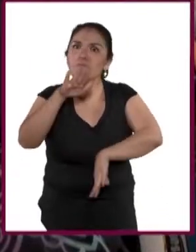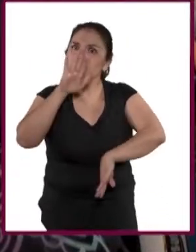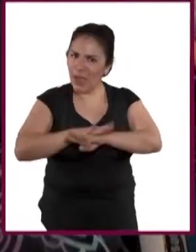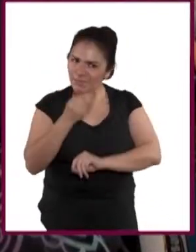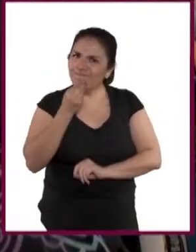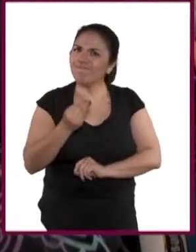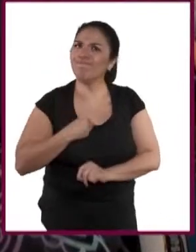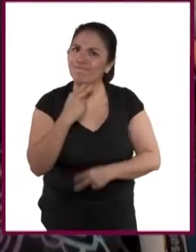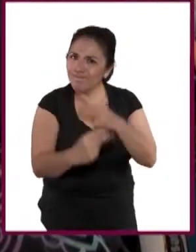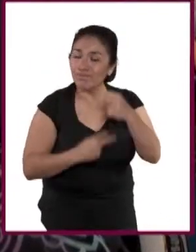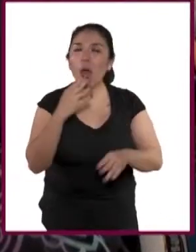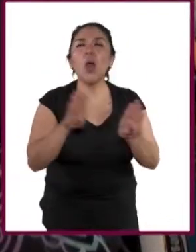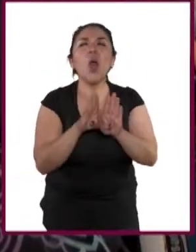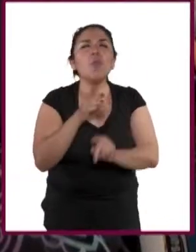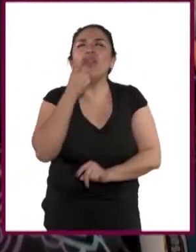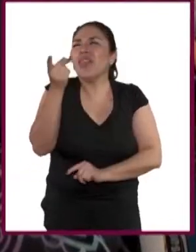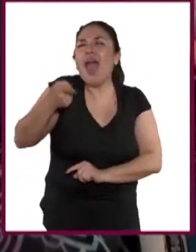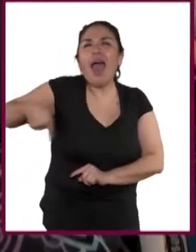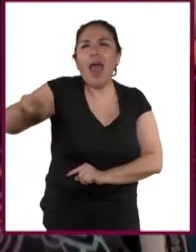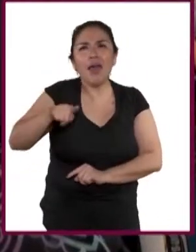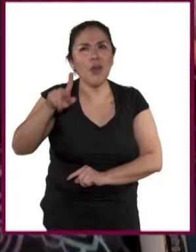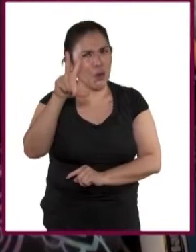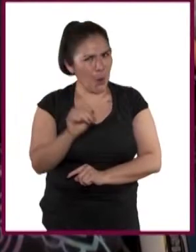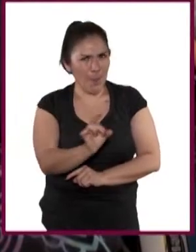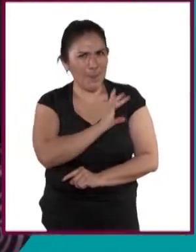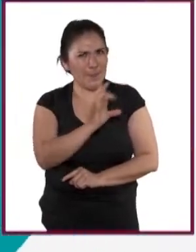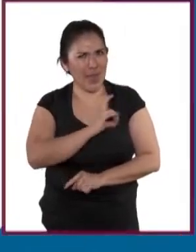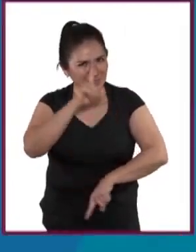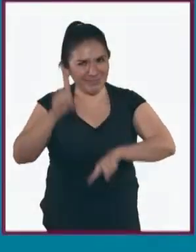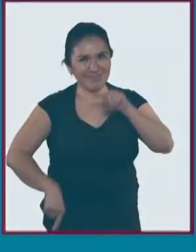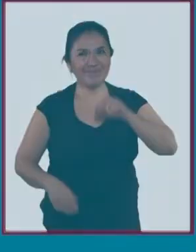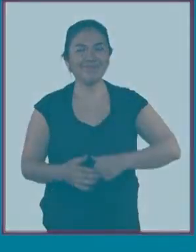con todo. Como dicen por ahí, ¡sin miedo al éxito!